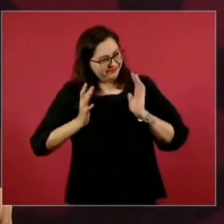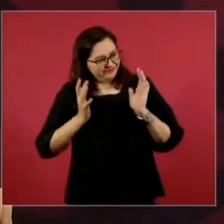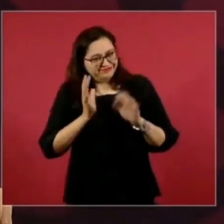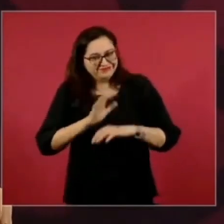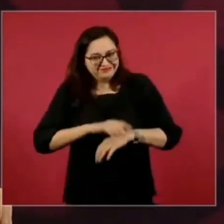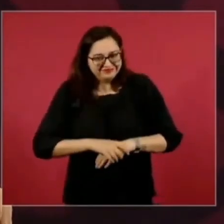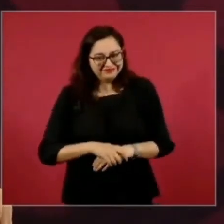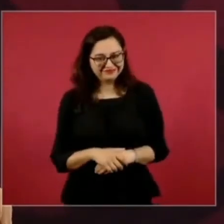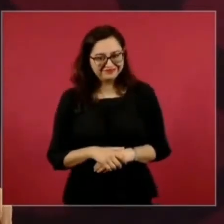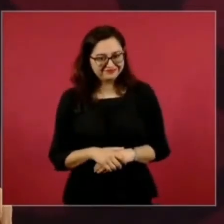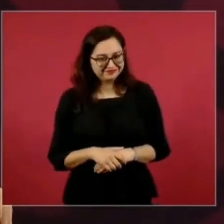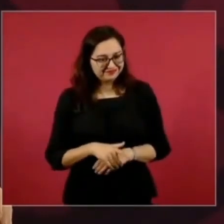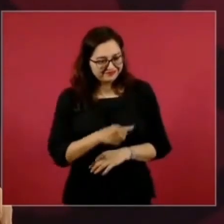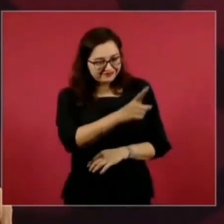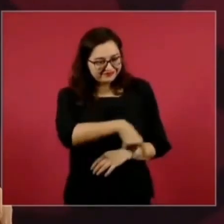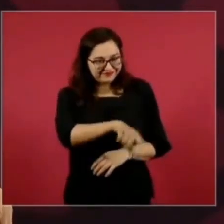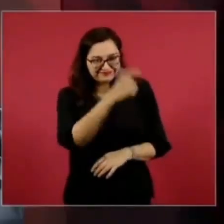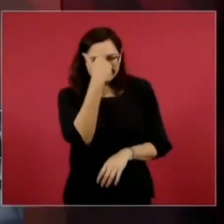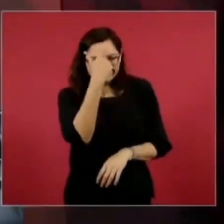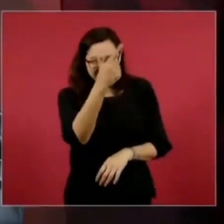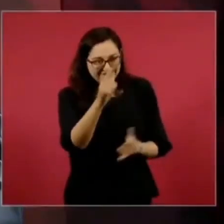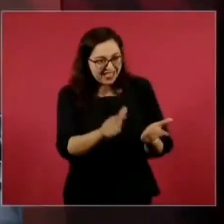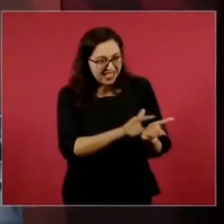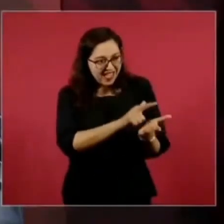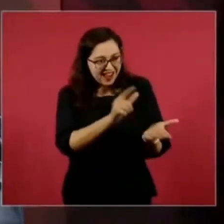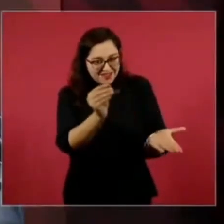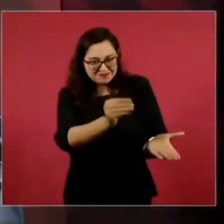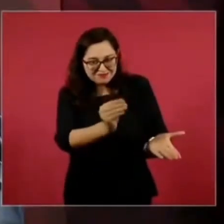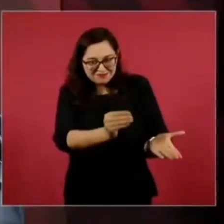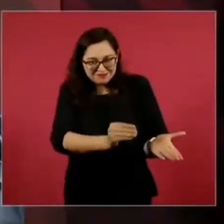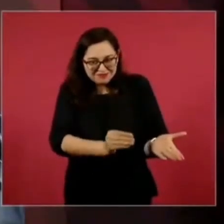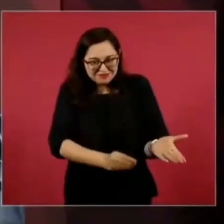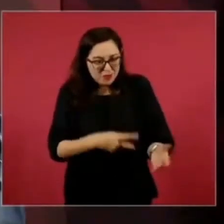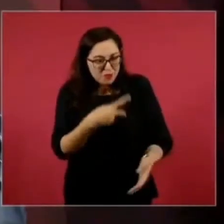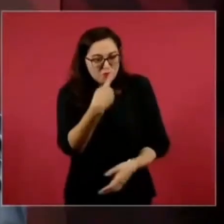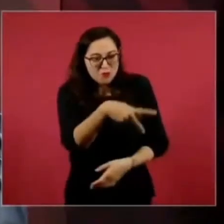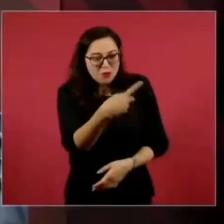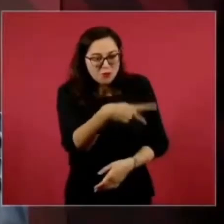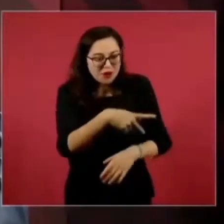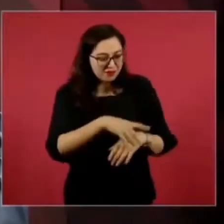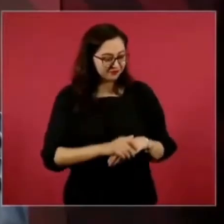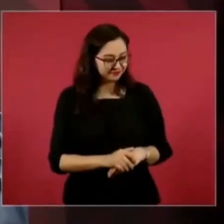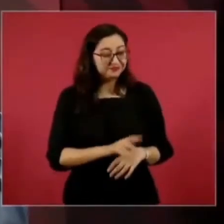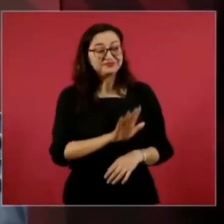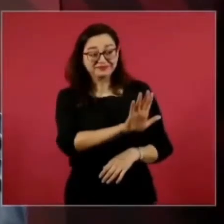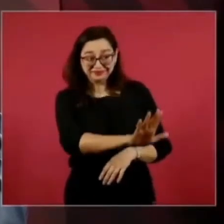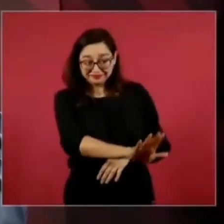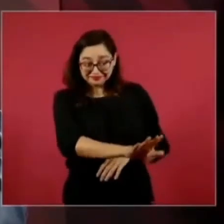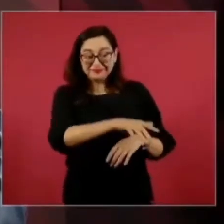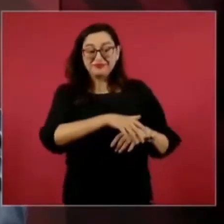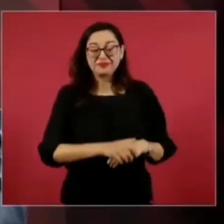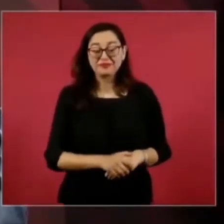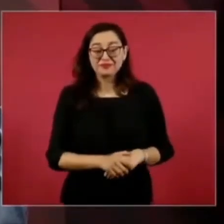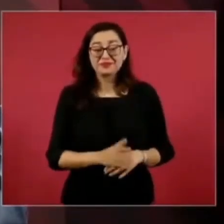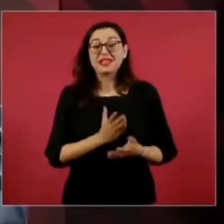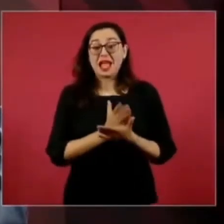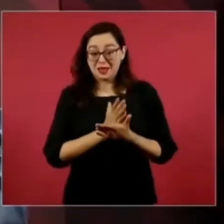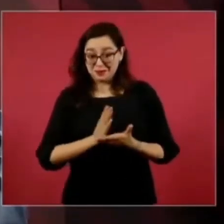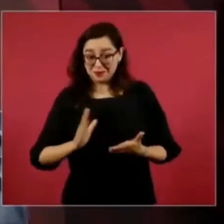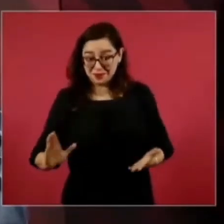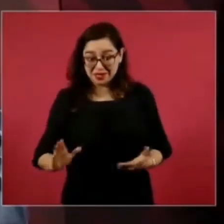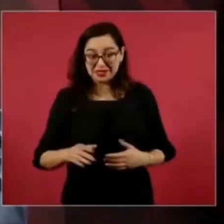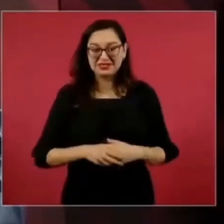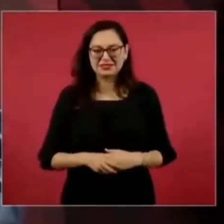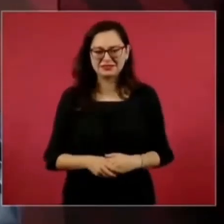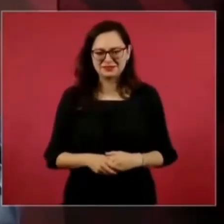hasta les dimos la oportunidad, porque nosotros no